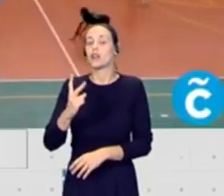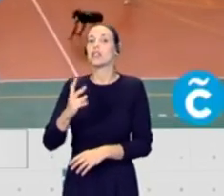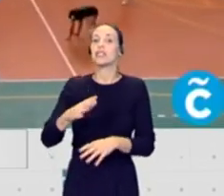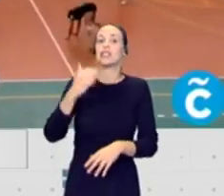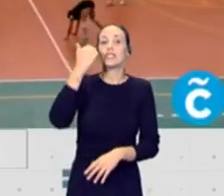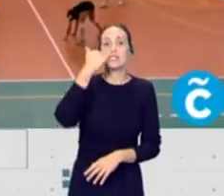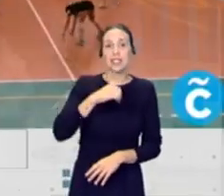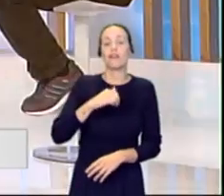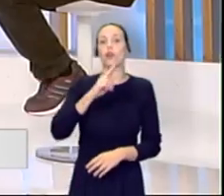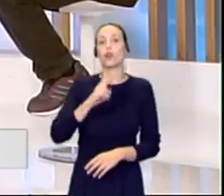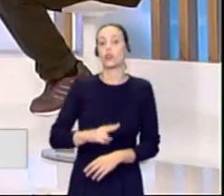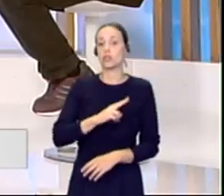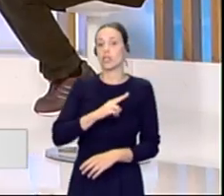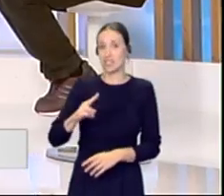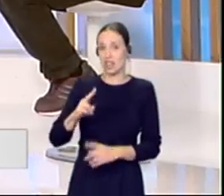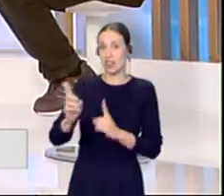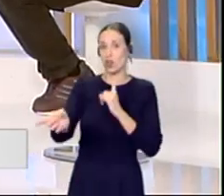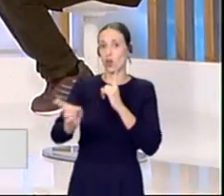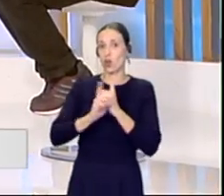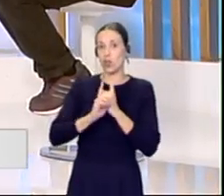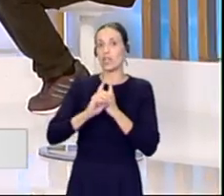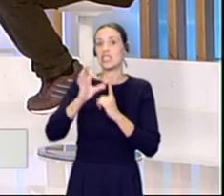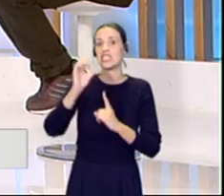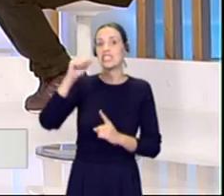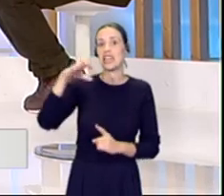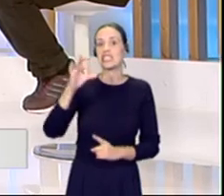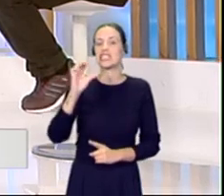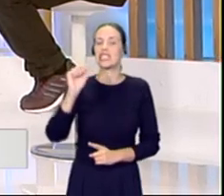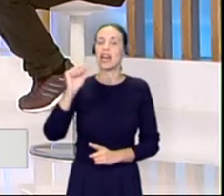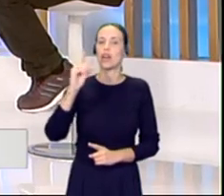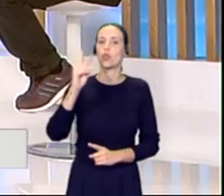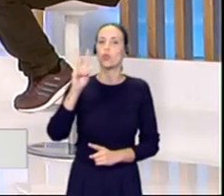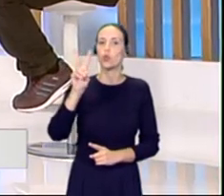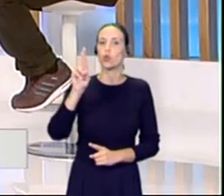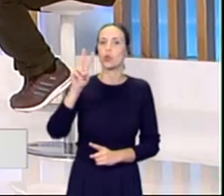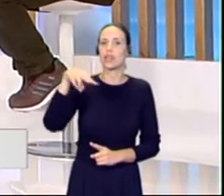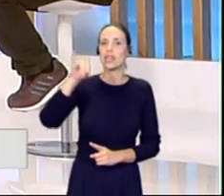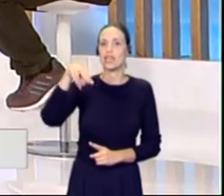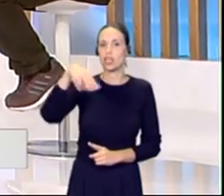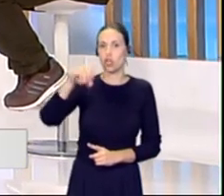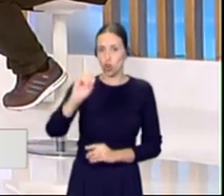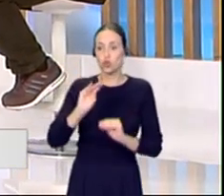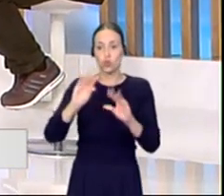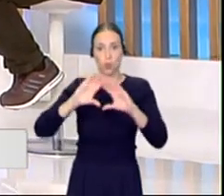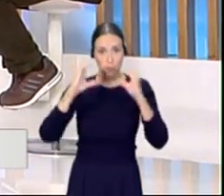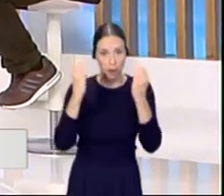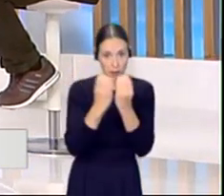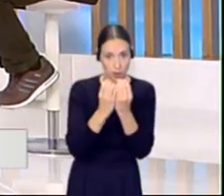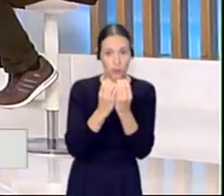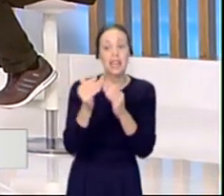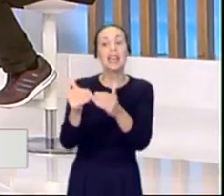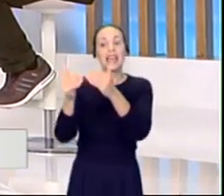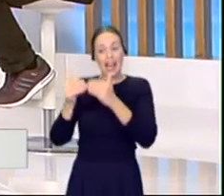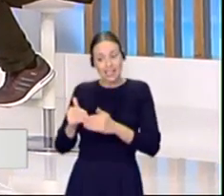en masculinos recibe al Intasa San Sadurniño, en el Jesús Domingo Grillo, a las 7 y media. Y antes, a las 5,